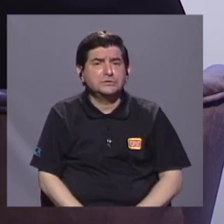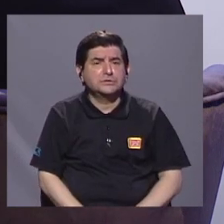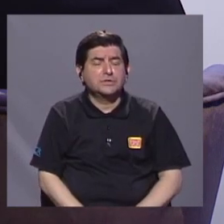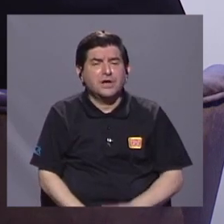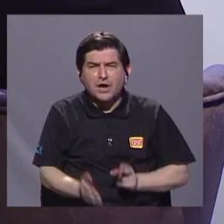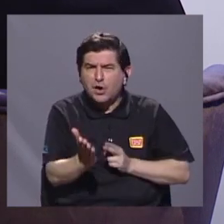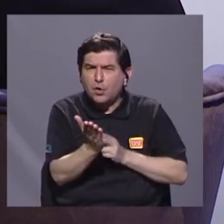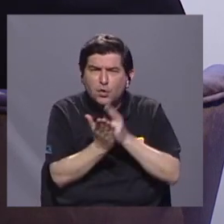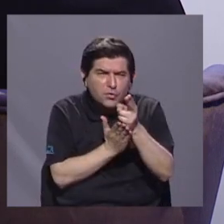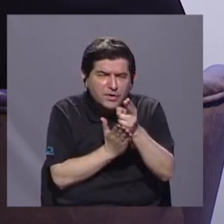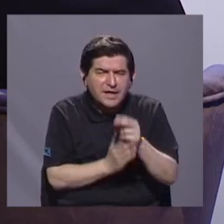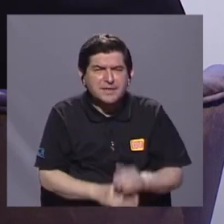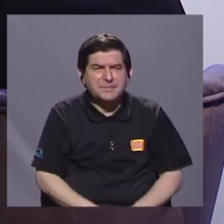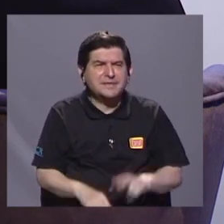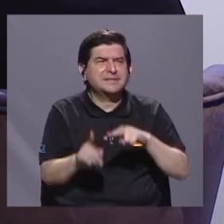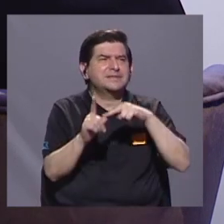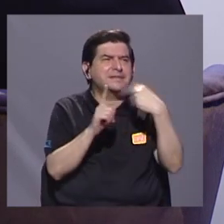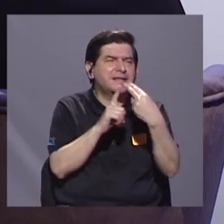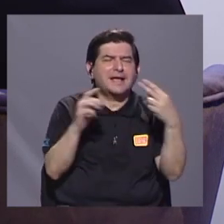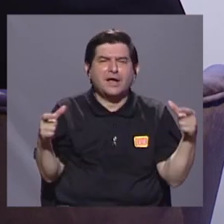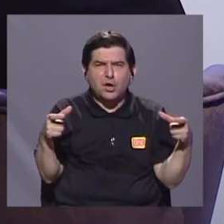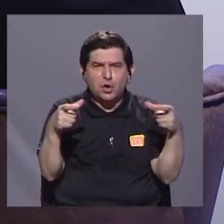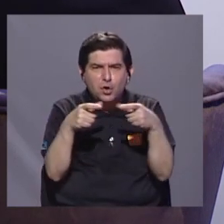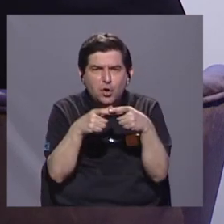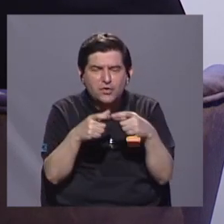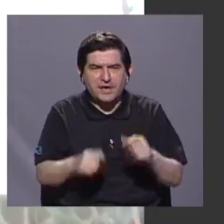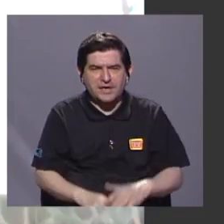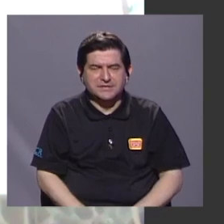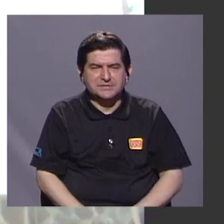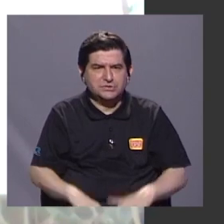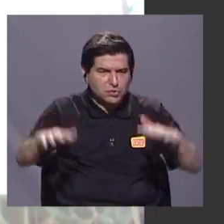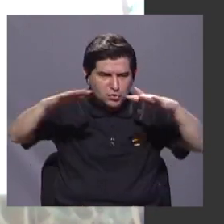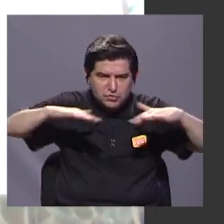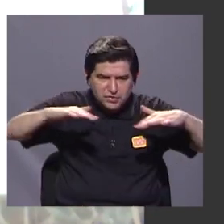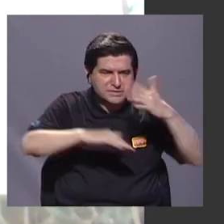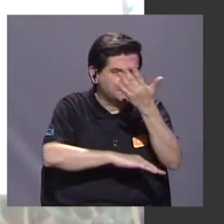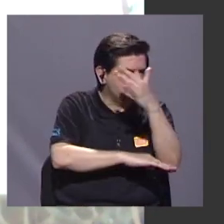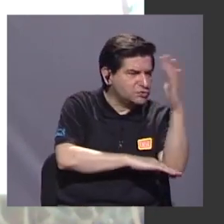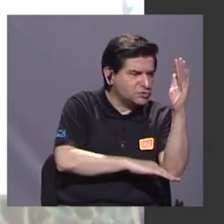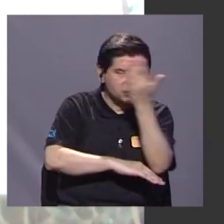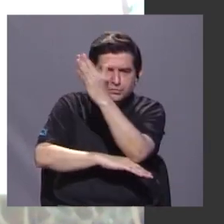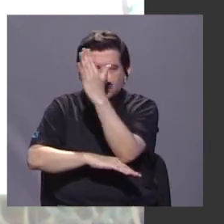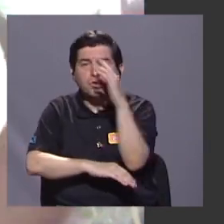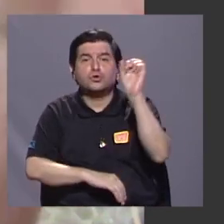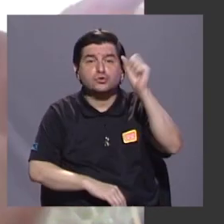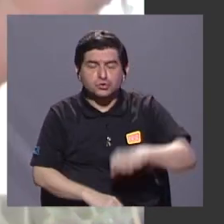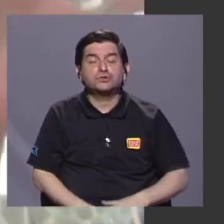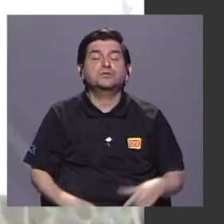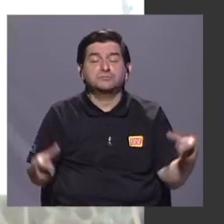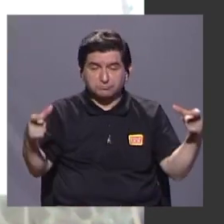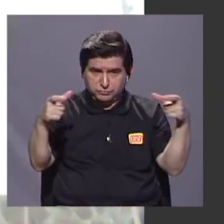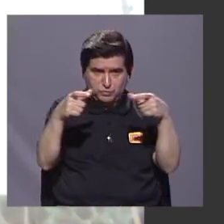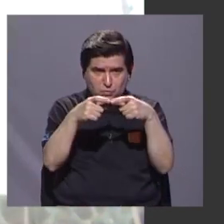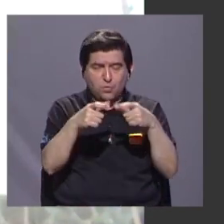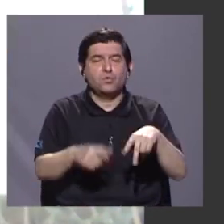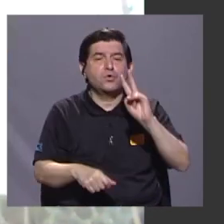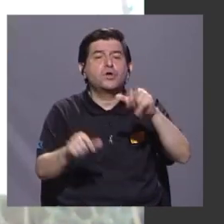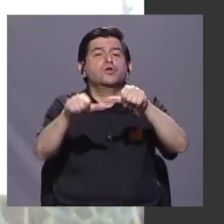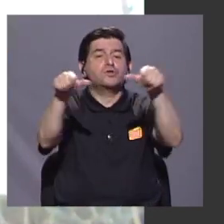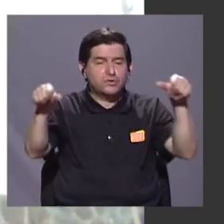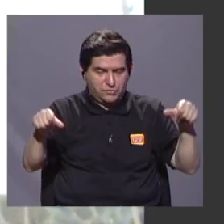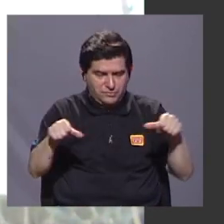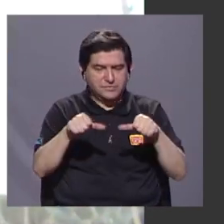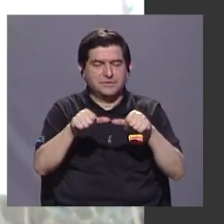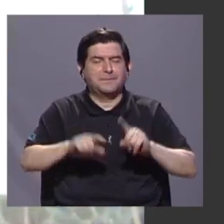Sinceramente, de un punto de vista de conexión de parche, sí es efectivo, porque vuelve a conectar dos áreas.